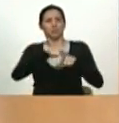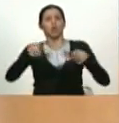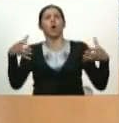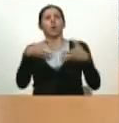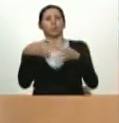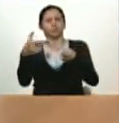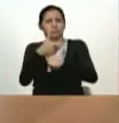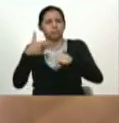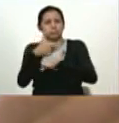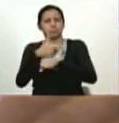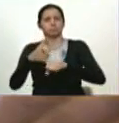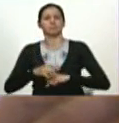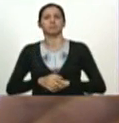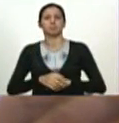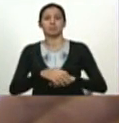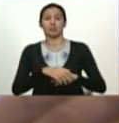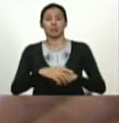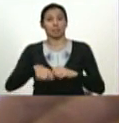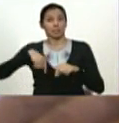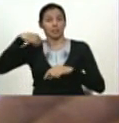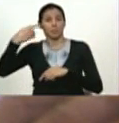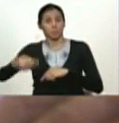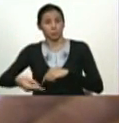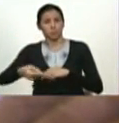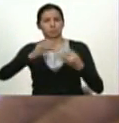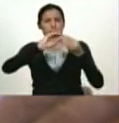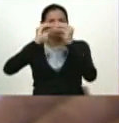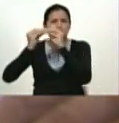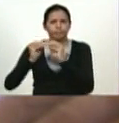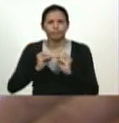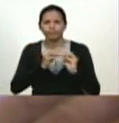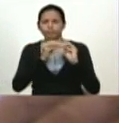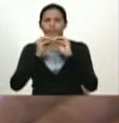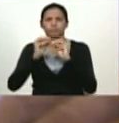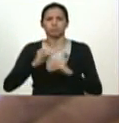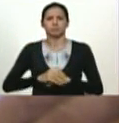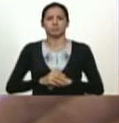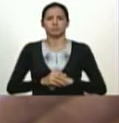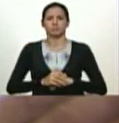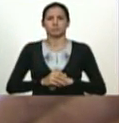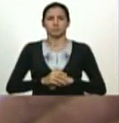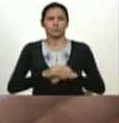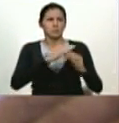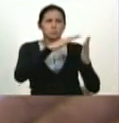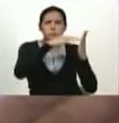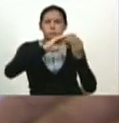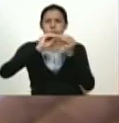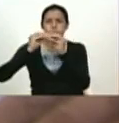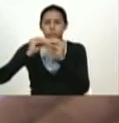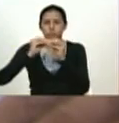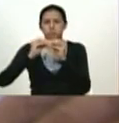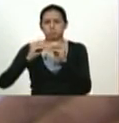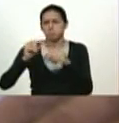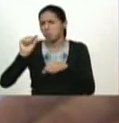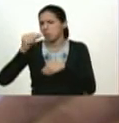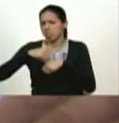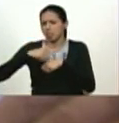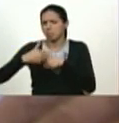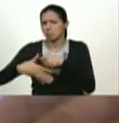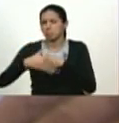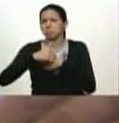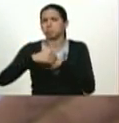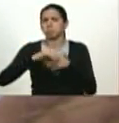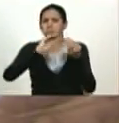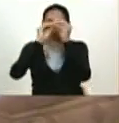reconstruido en los últimos meses. Recuerdo